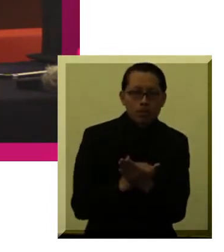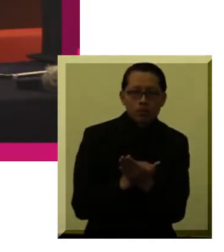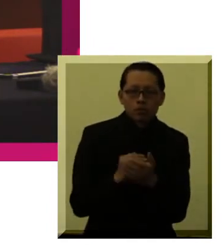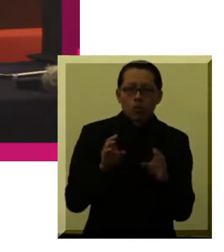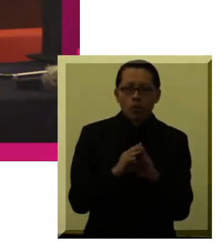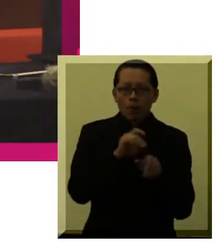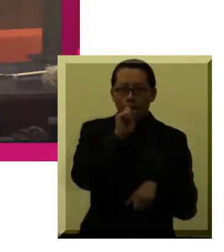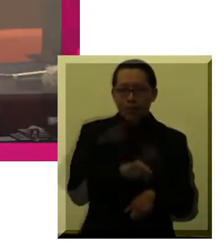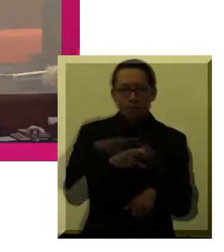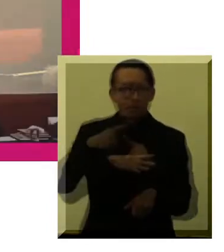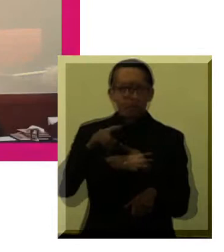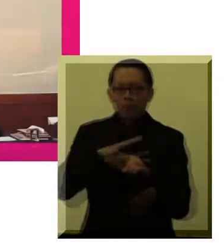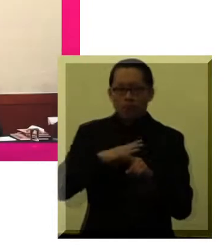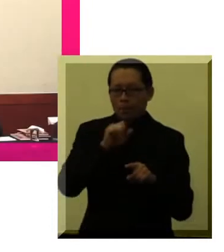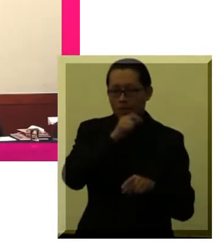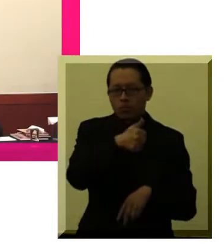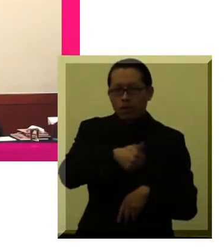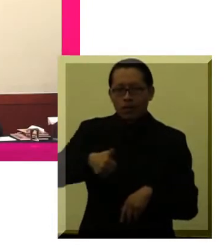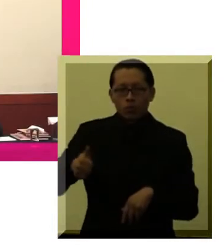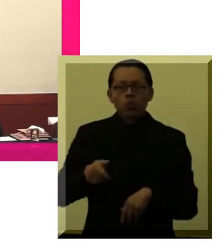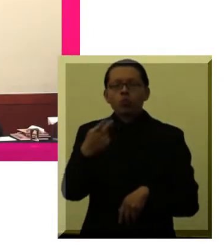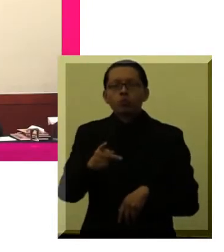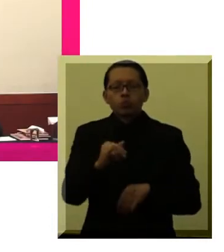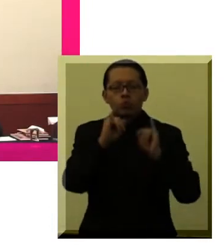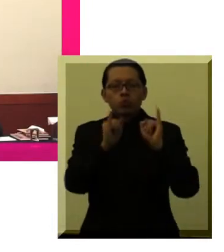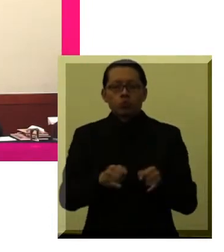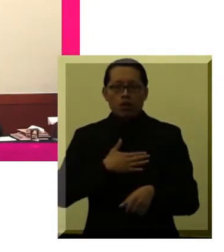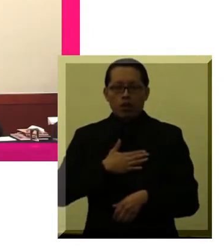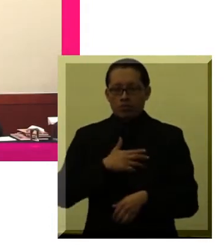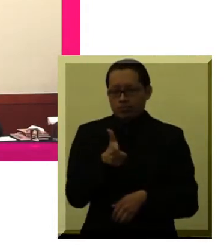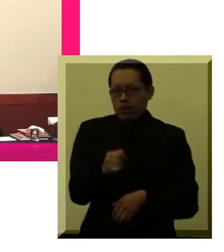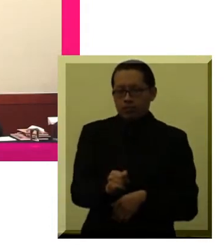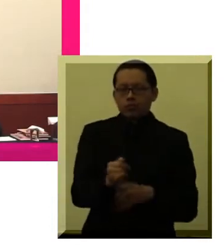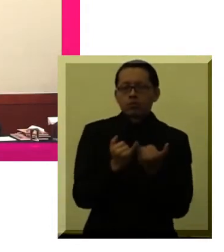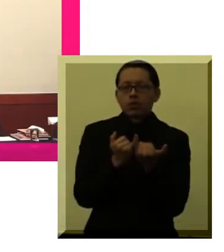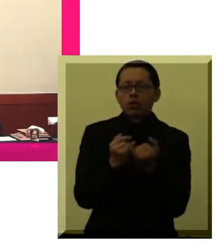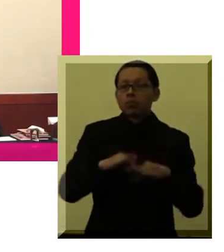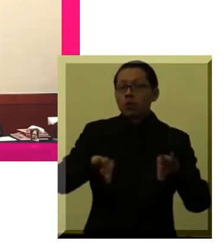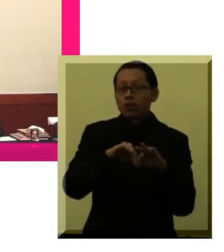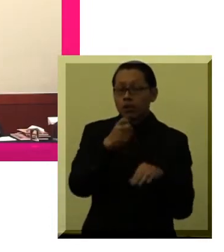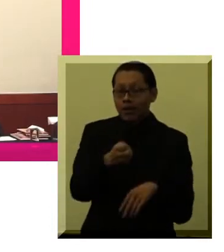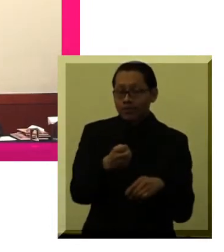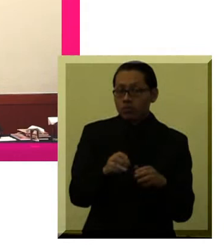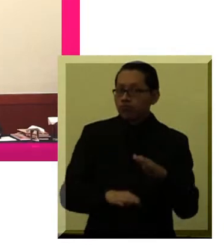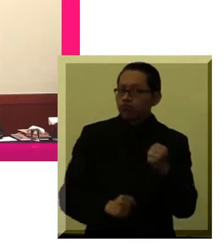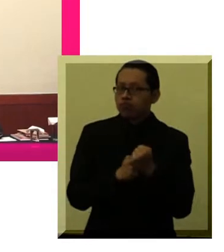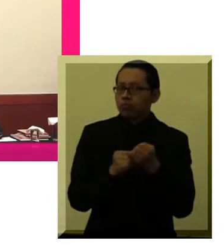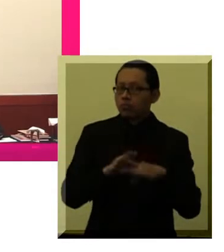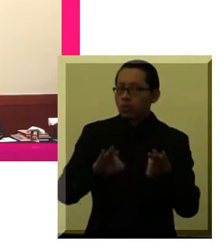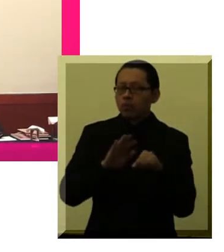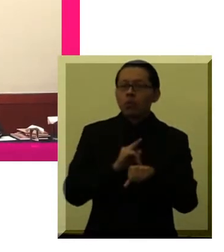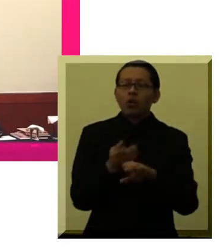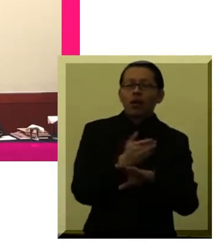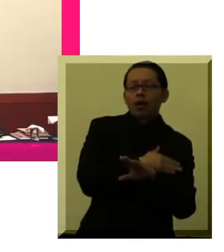situaciones y ese cambio me parece a fundamental porque eso nos permite pasar del campo de lo médico, de la